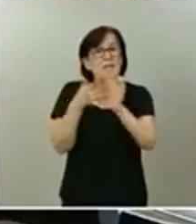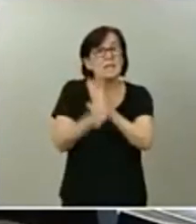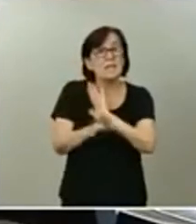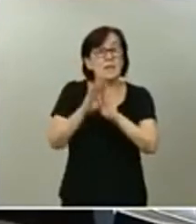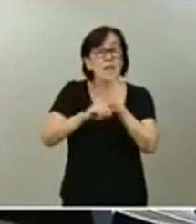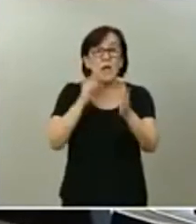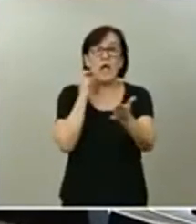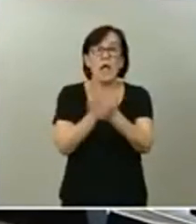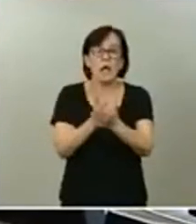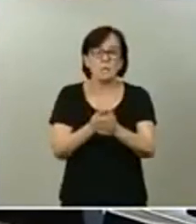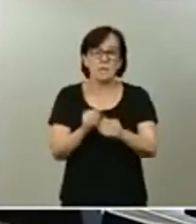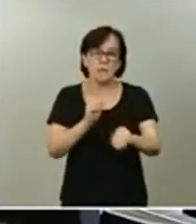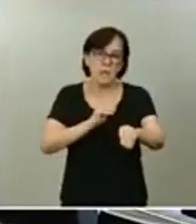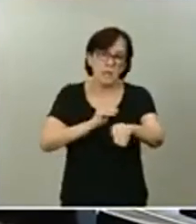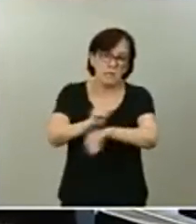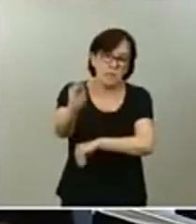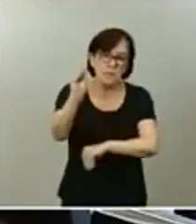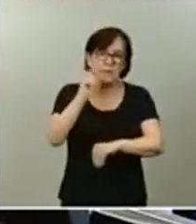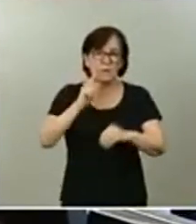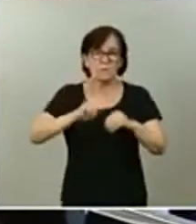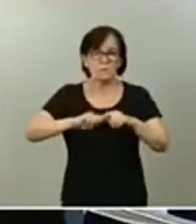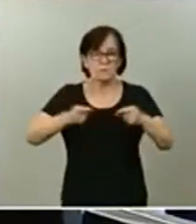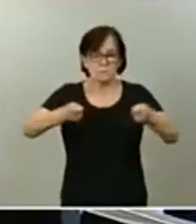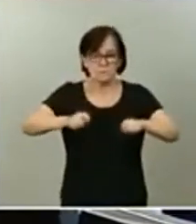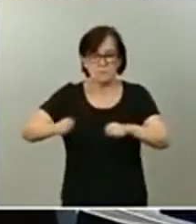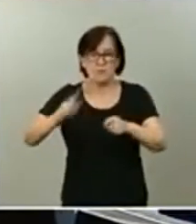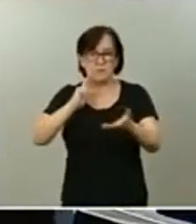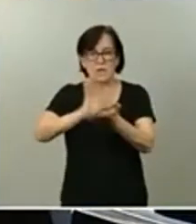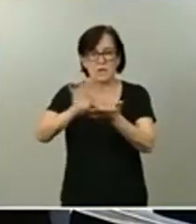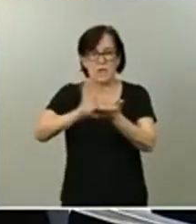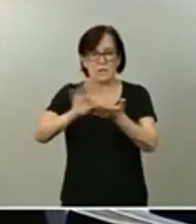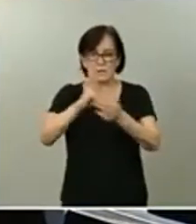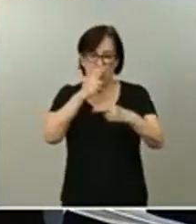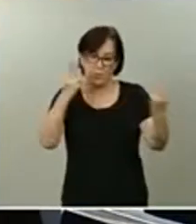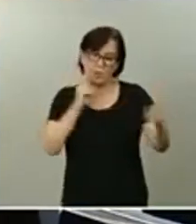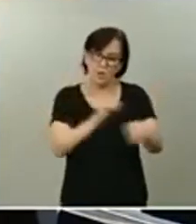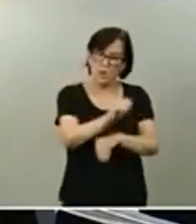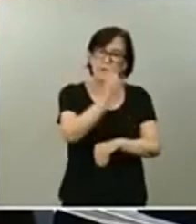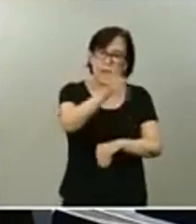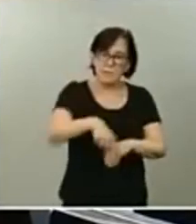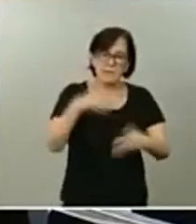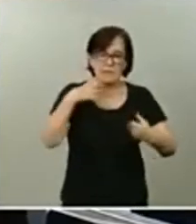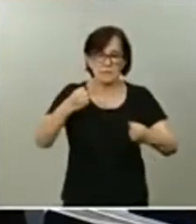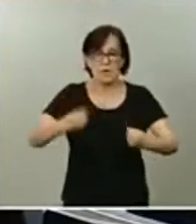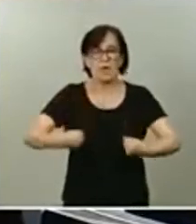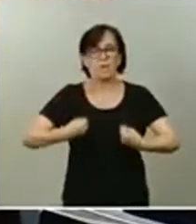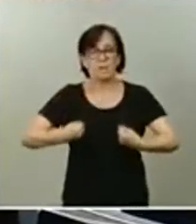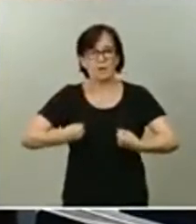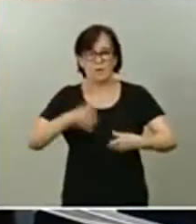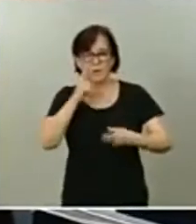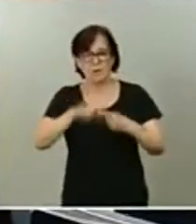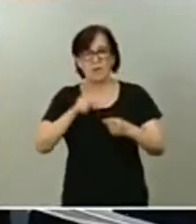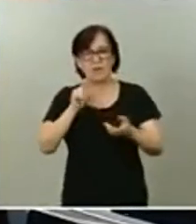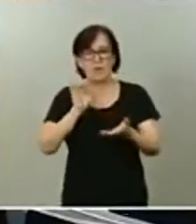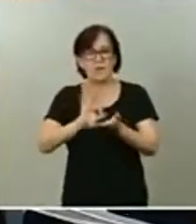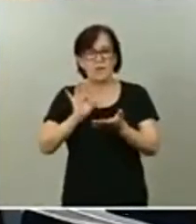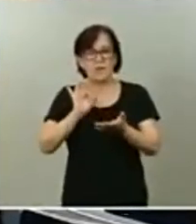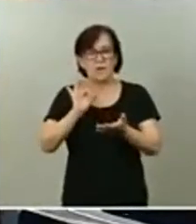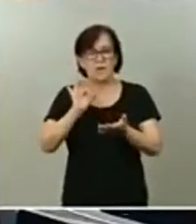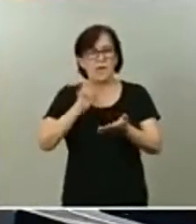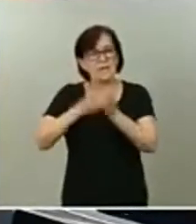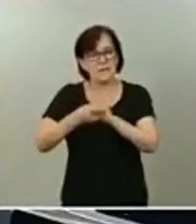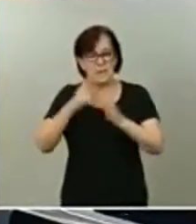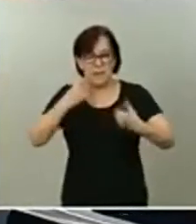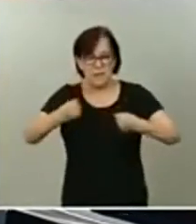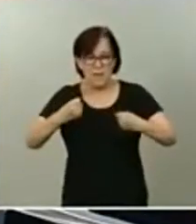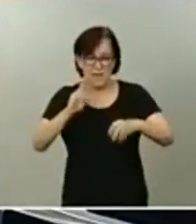inversión, por el blindaje de los servicios públicos como la sanidad, fortalecer el sistema de cuidado, básicamente dirigido a